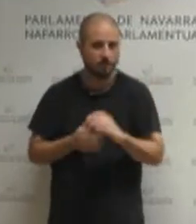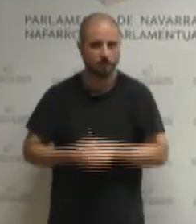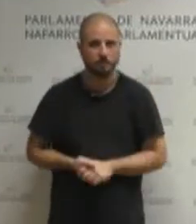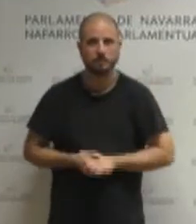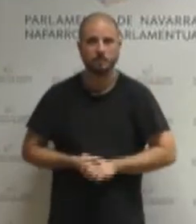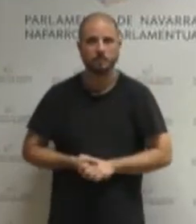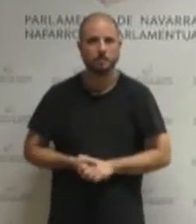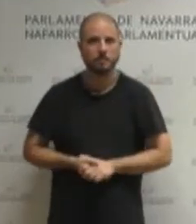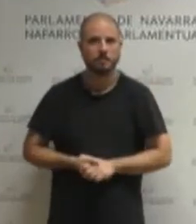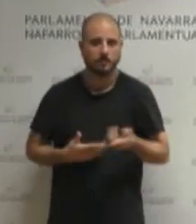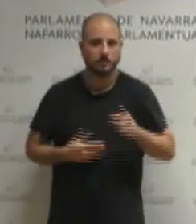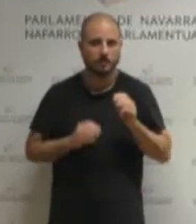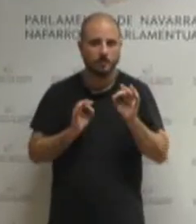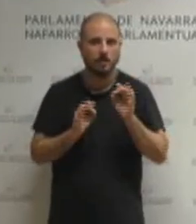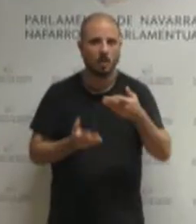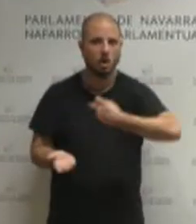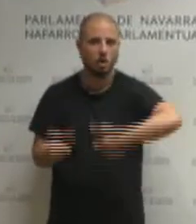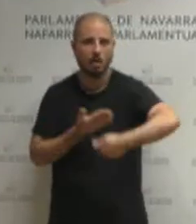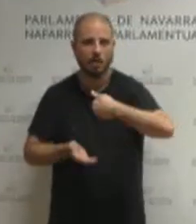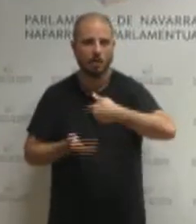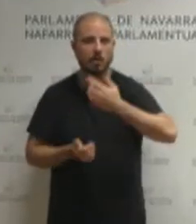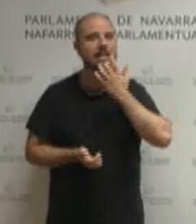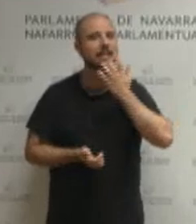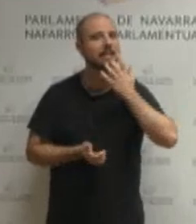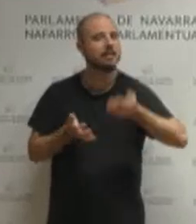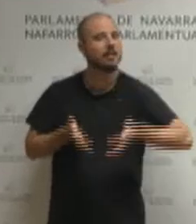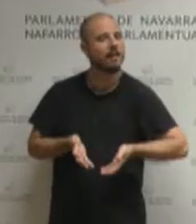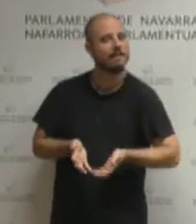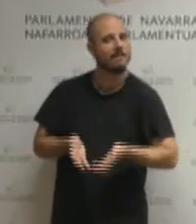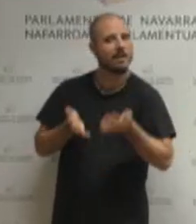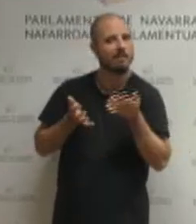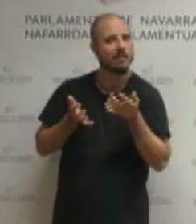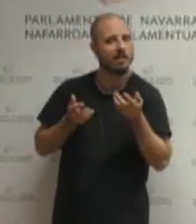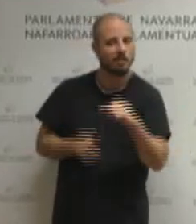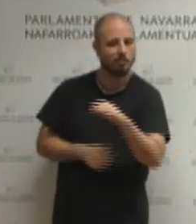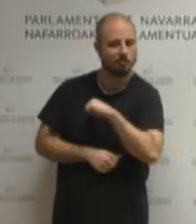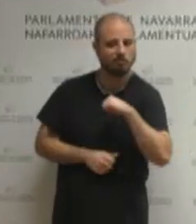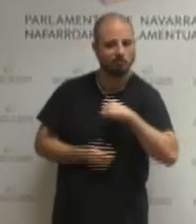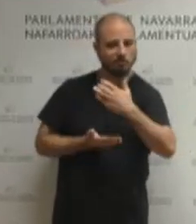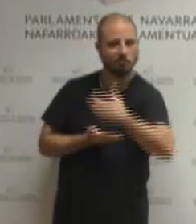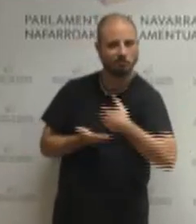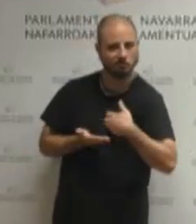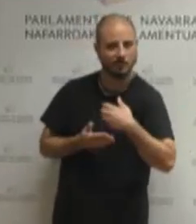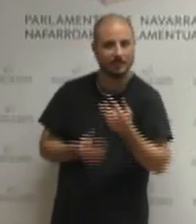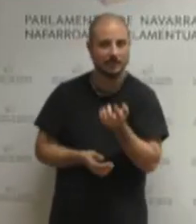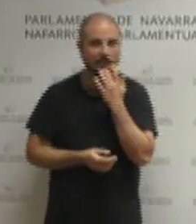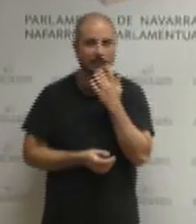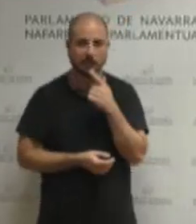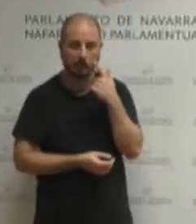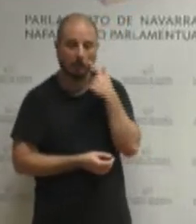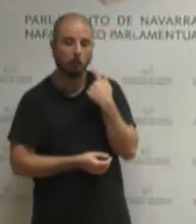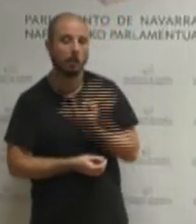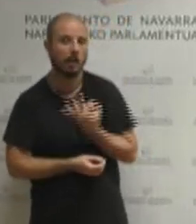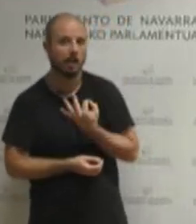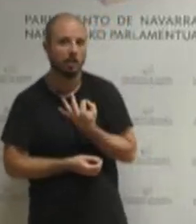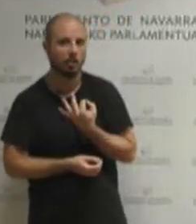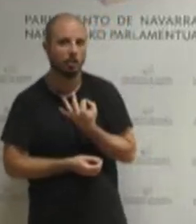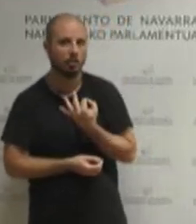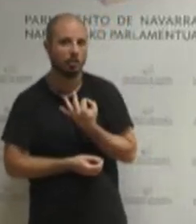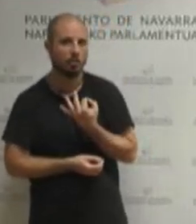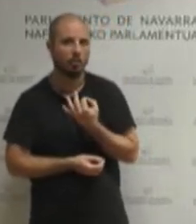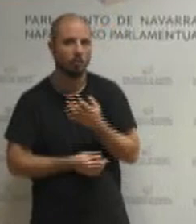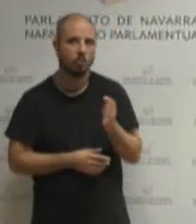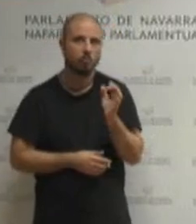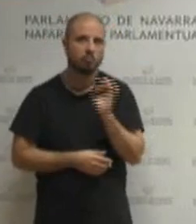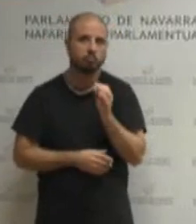un tipo de colaboración donde si hay beneficios son para la parte privada y si hay riesgos y si